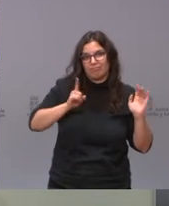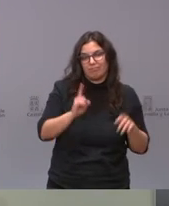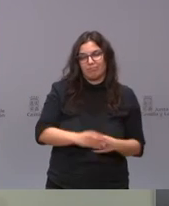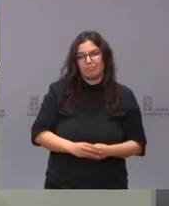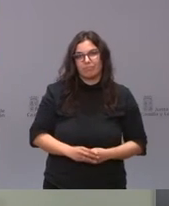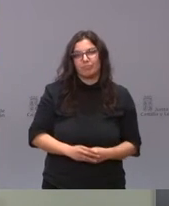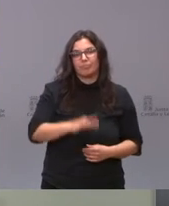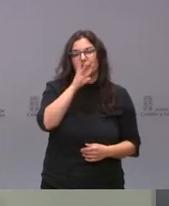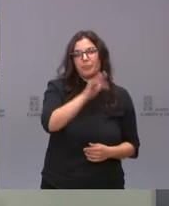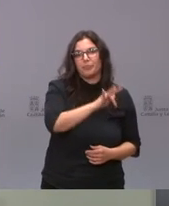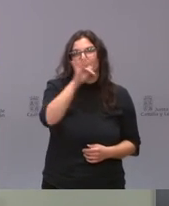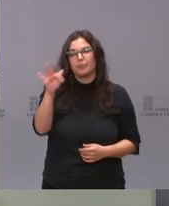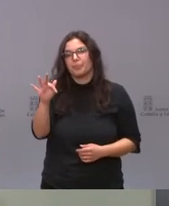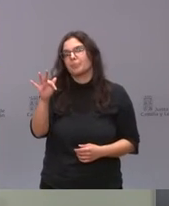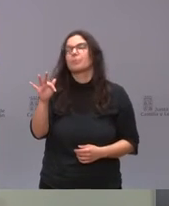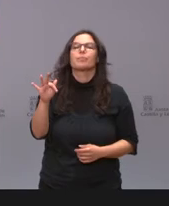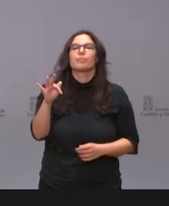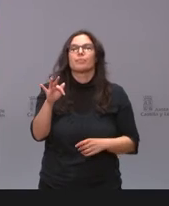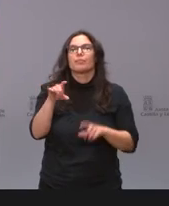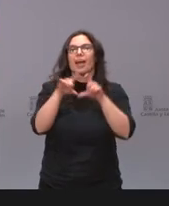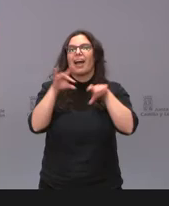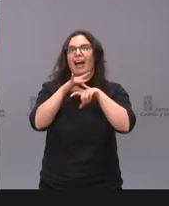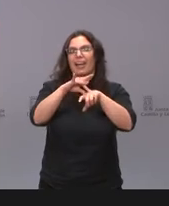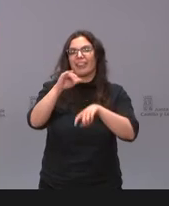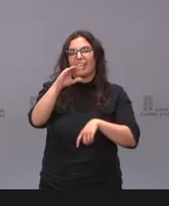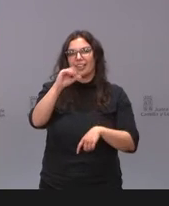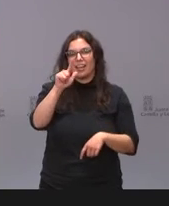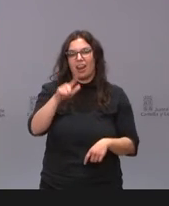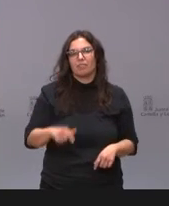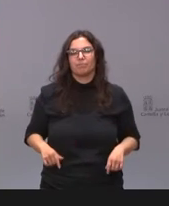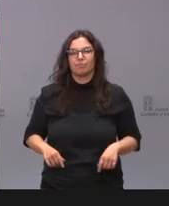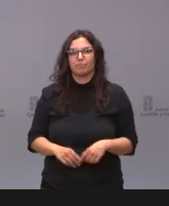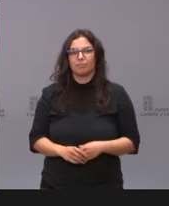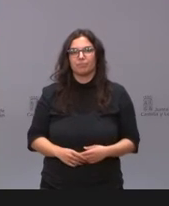continuamos ahora con visitación Andrés de la agencia ICAL cuando quieras visi adelante